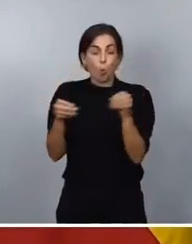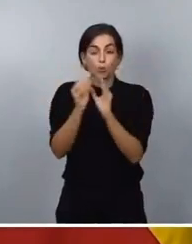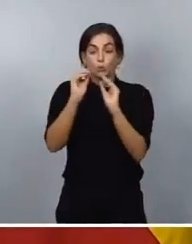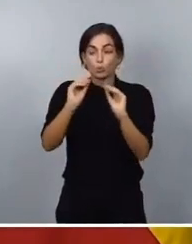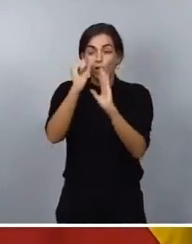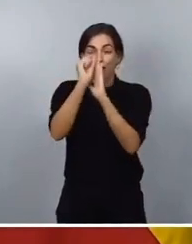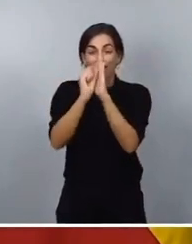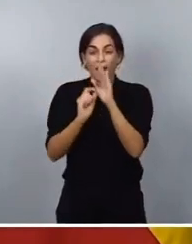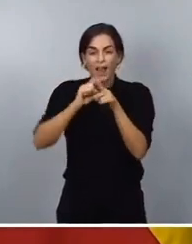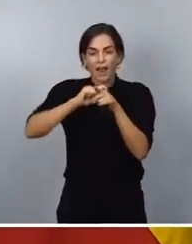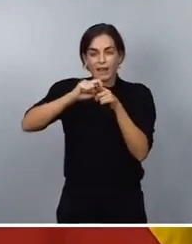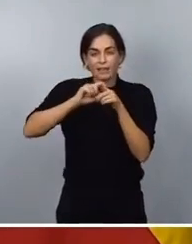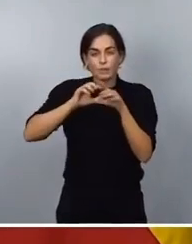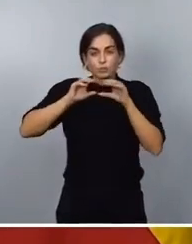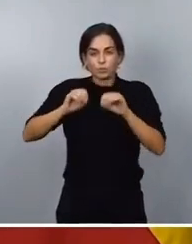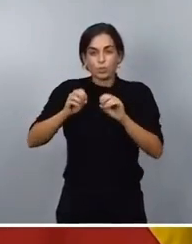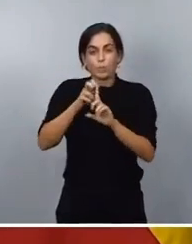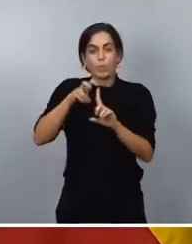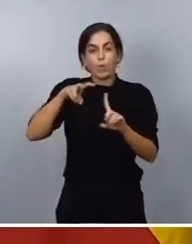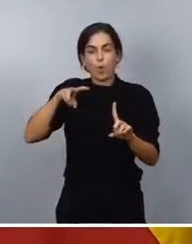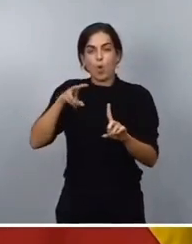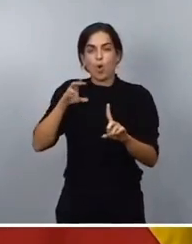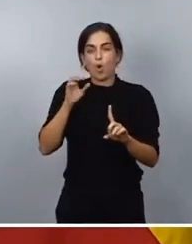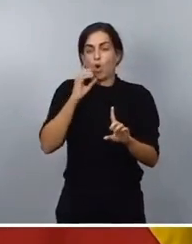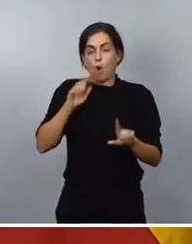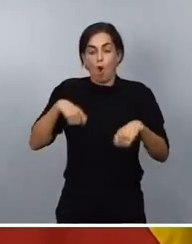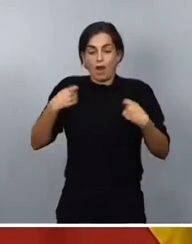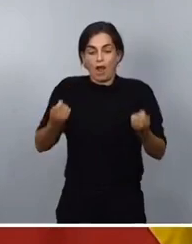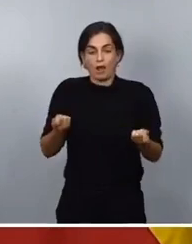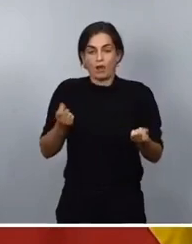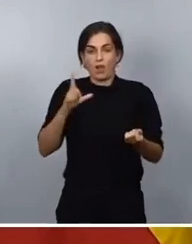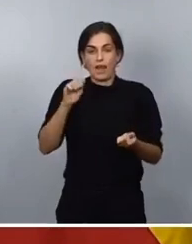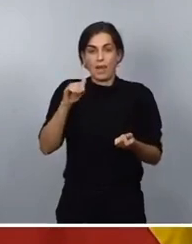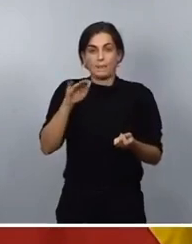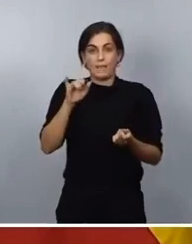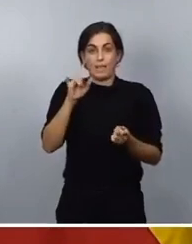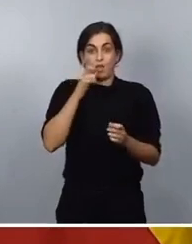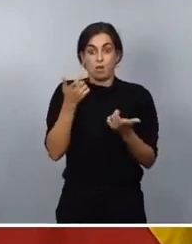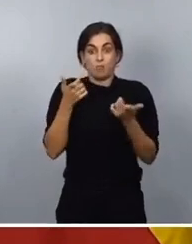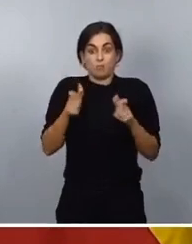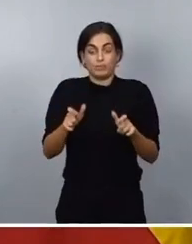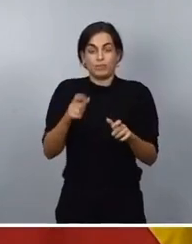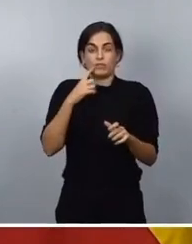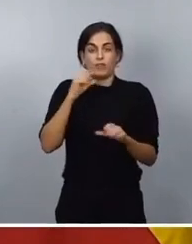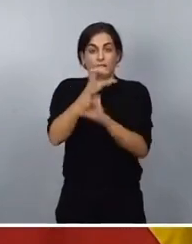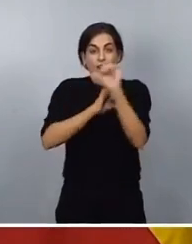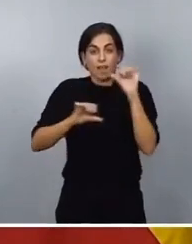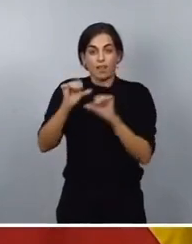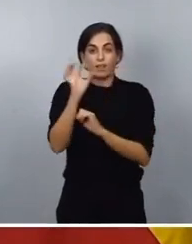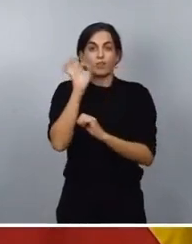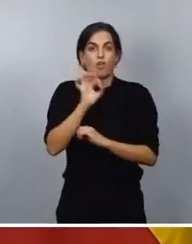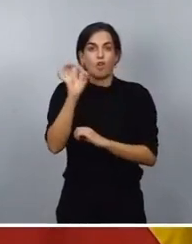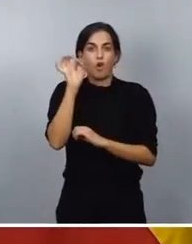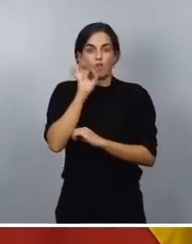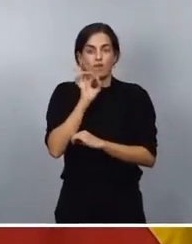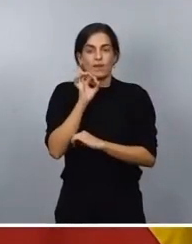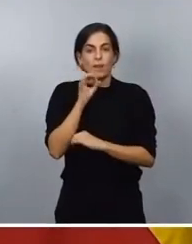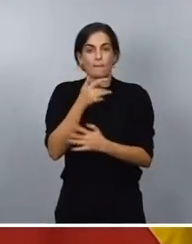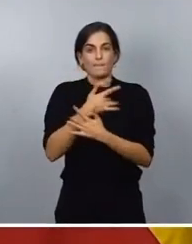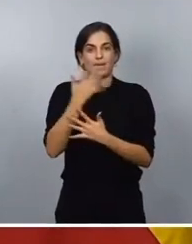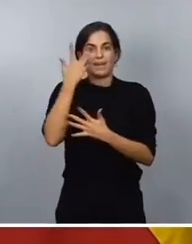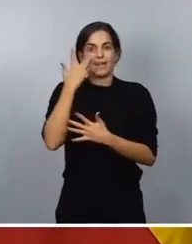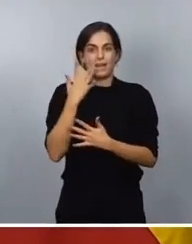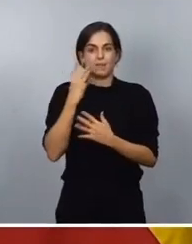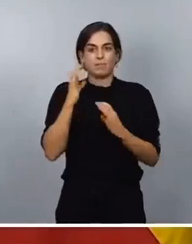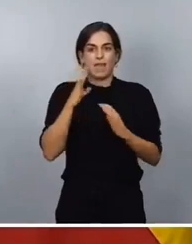organoléptico del producto, en este caso del aceite de oliva virgen extra, permanecen al menos hasta esa fecha. A partir de